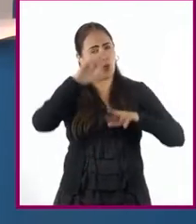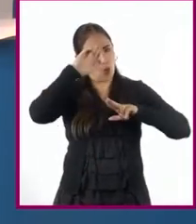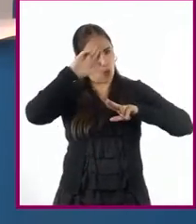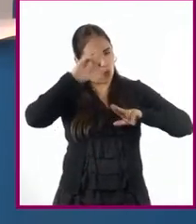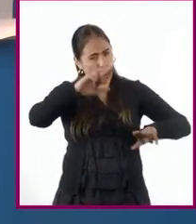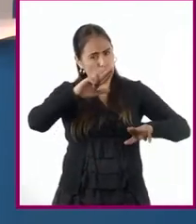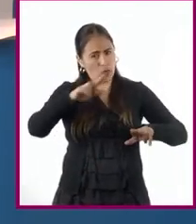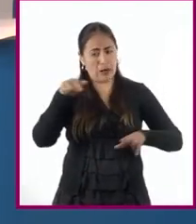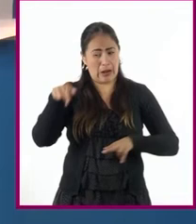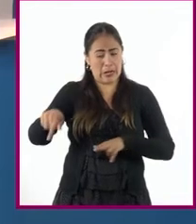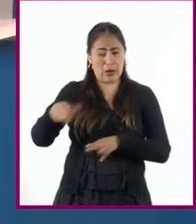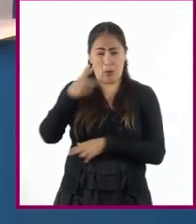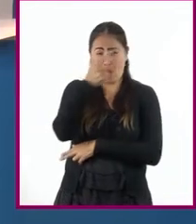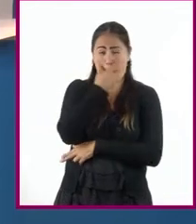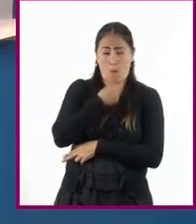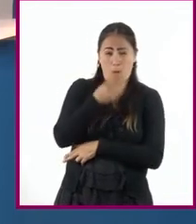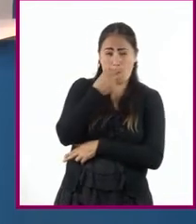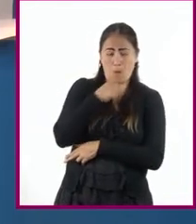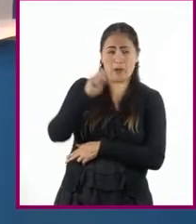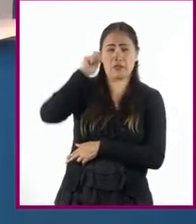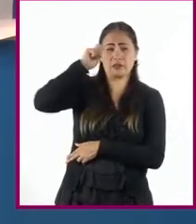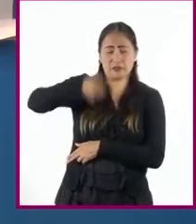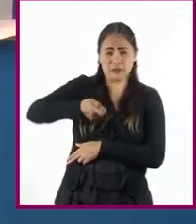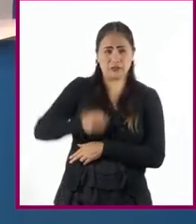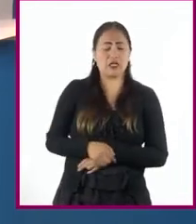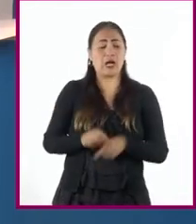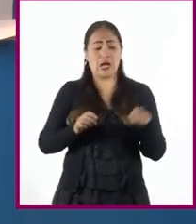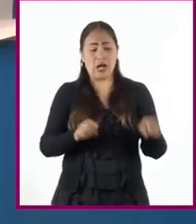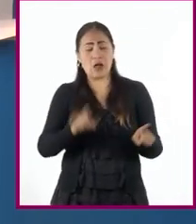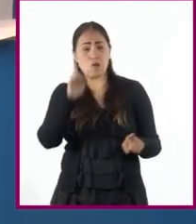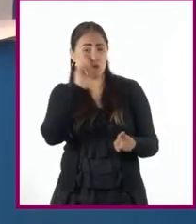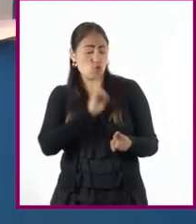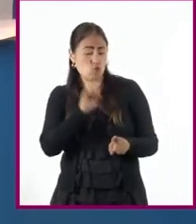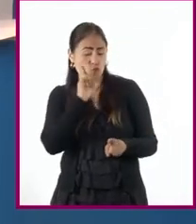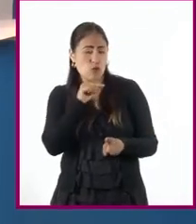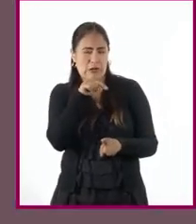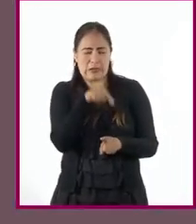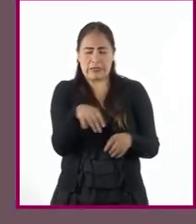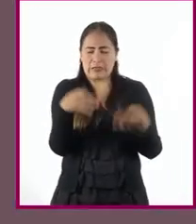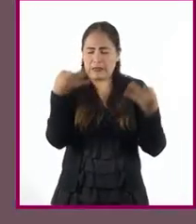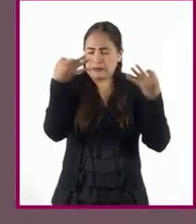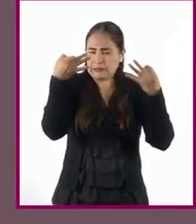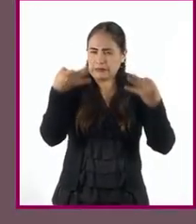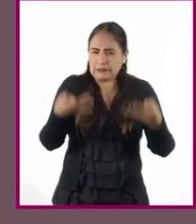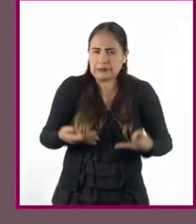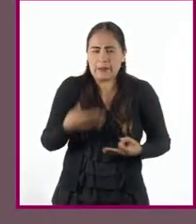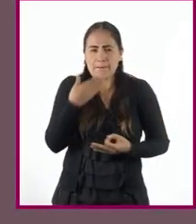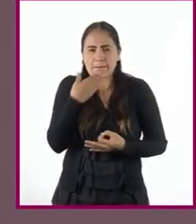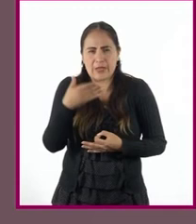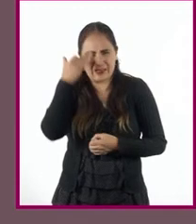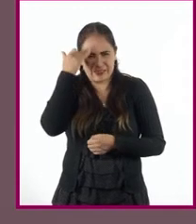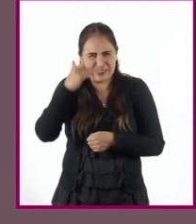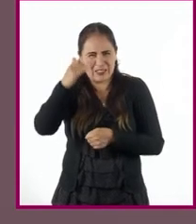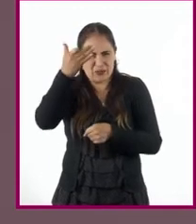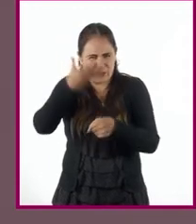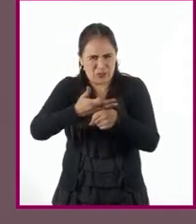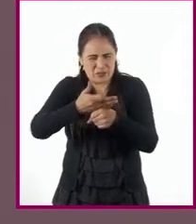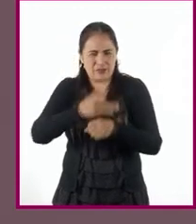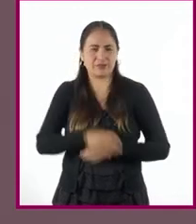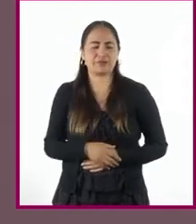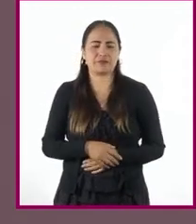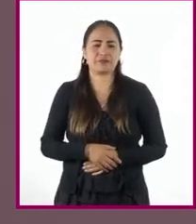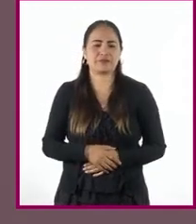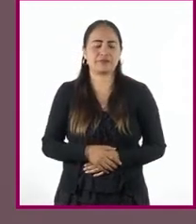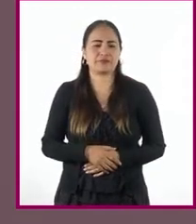la masculina dependía en gran medida de la castidad de las doncellas. Otro valor fundamental